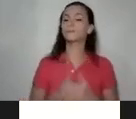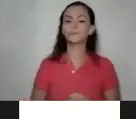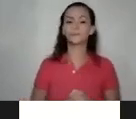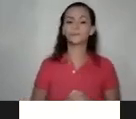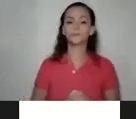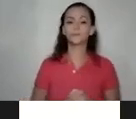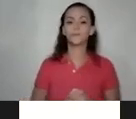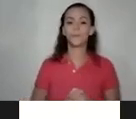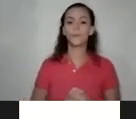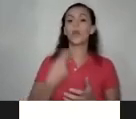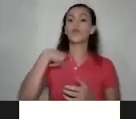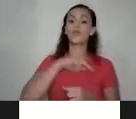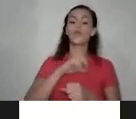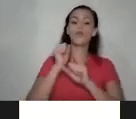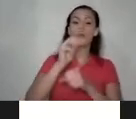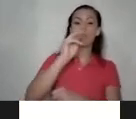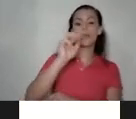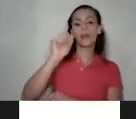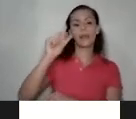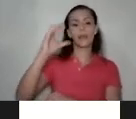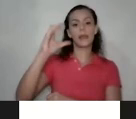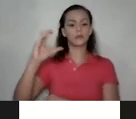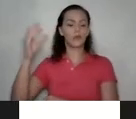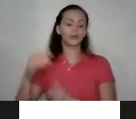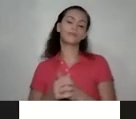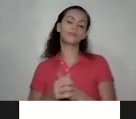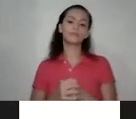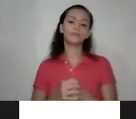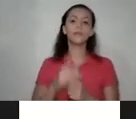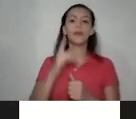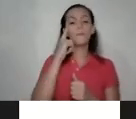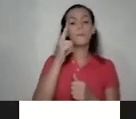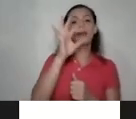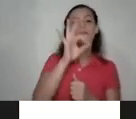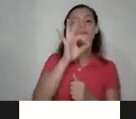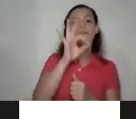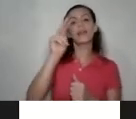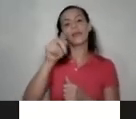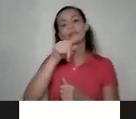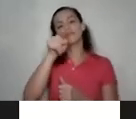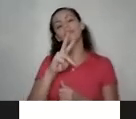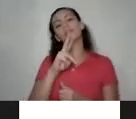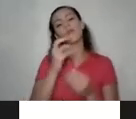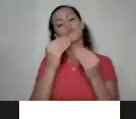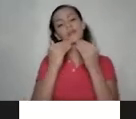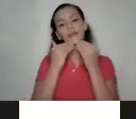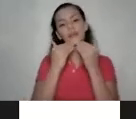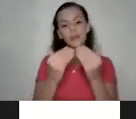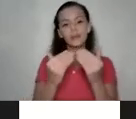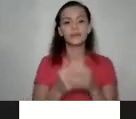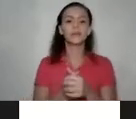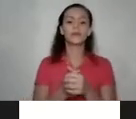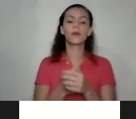fundador Miguel Ángel Castro Caras por supuesto para Fernando y para Natalia de verdad que muchísimas gracias por acompañarnos